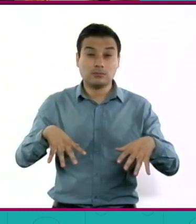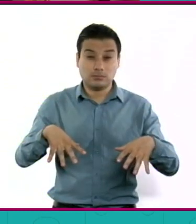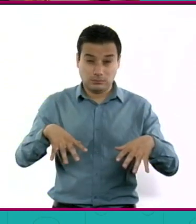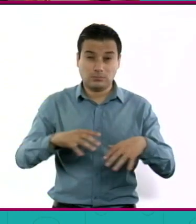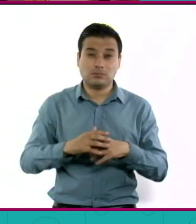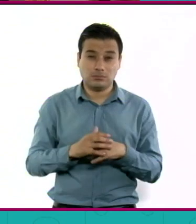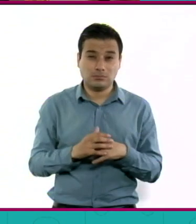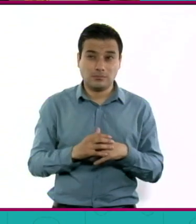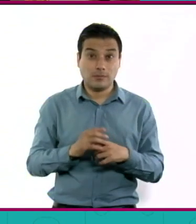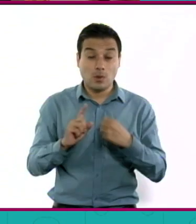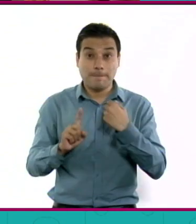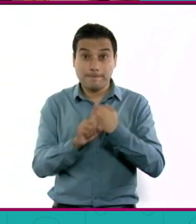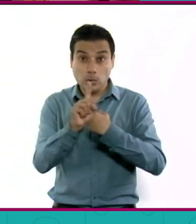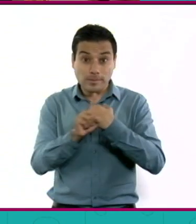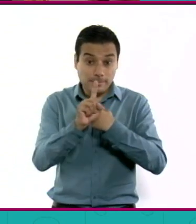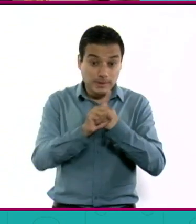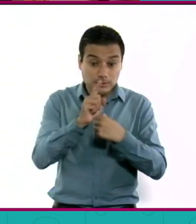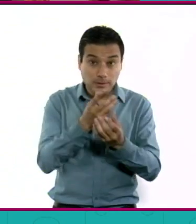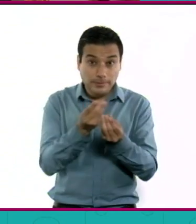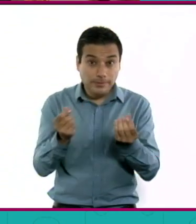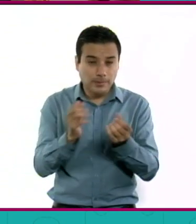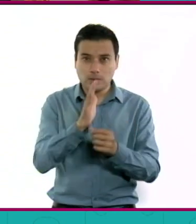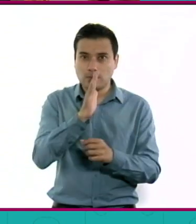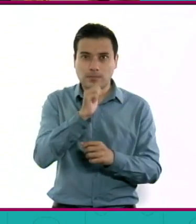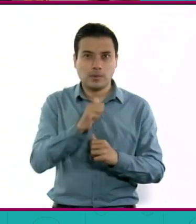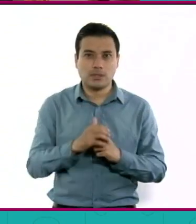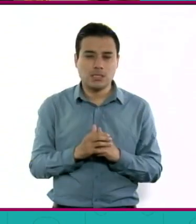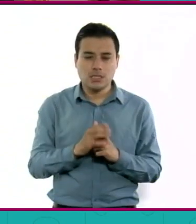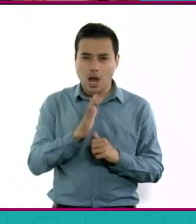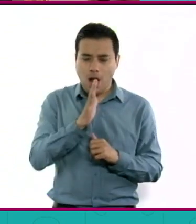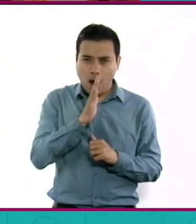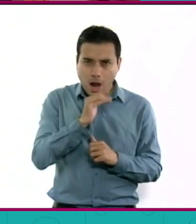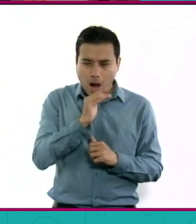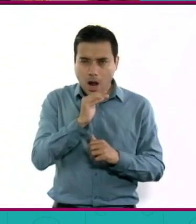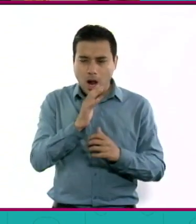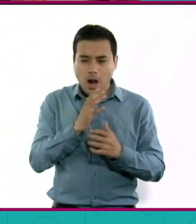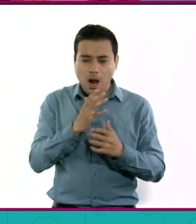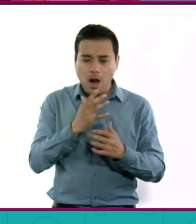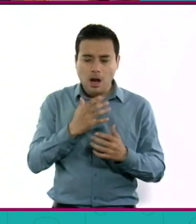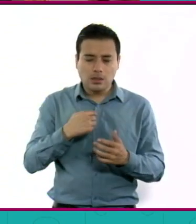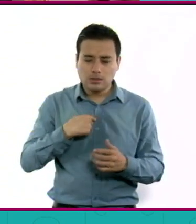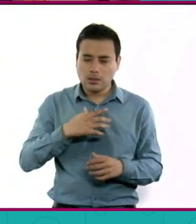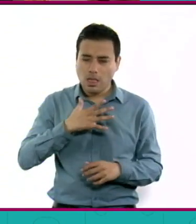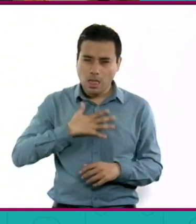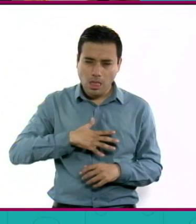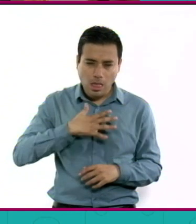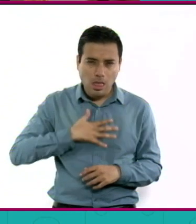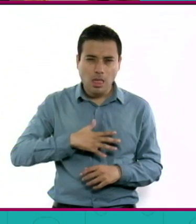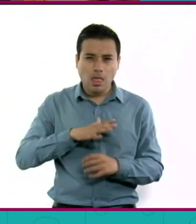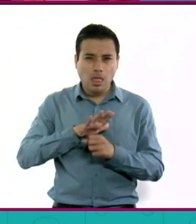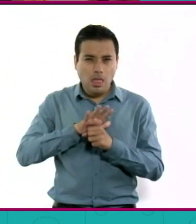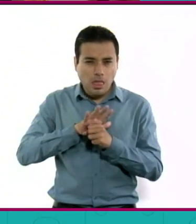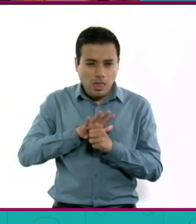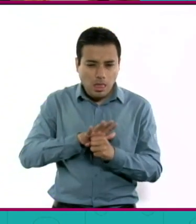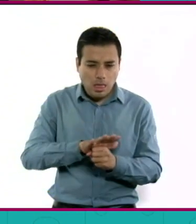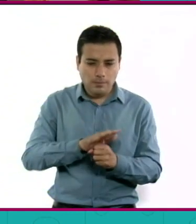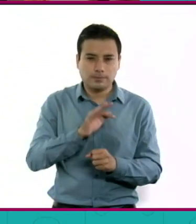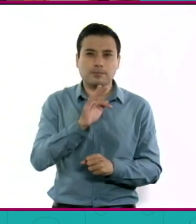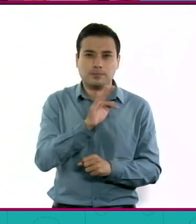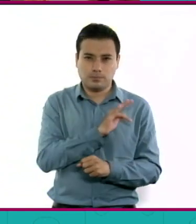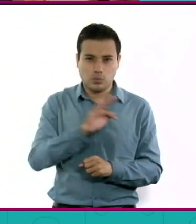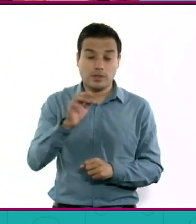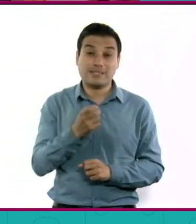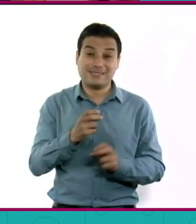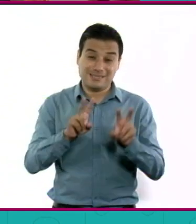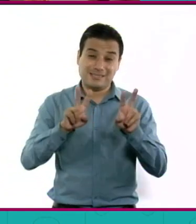facilidad de resolver. Entonces, la fatiga, el cansancio o fatiga laboral, también es